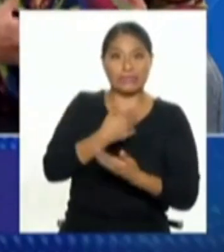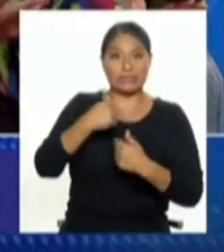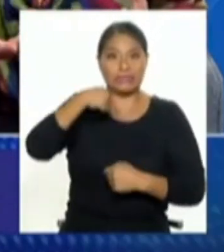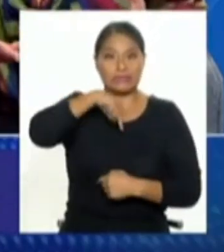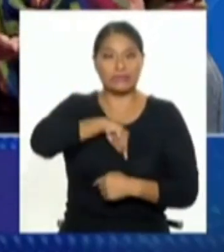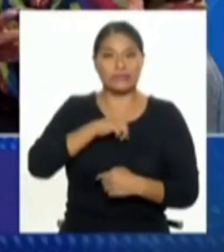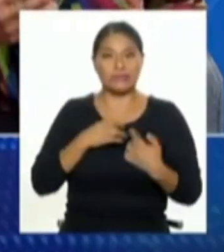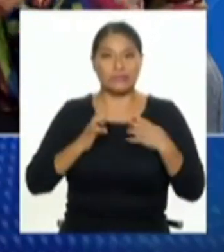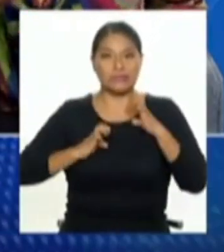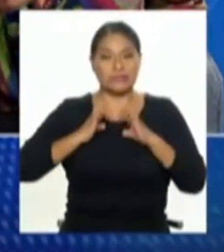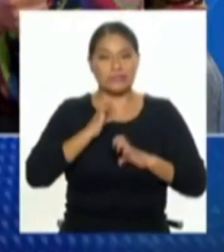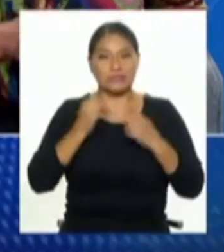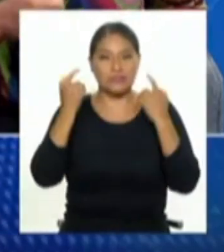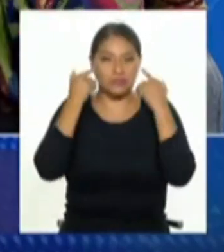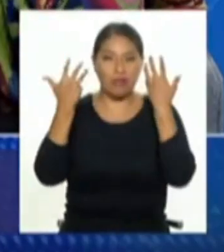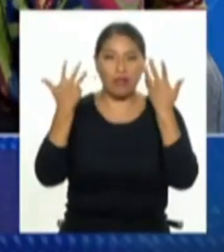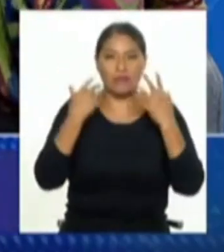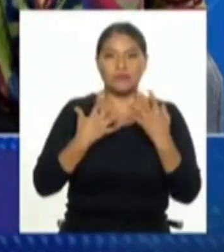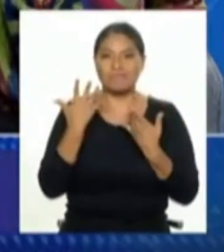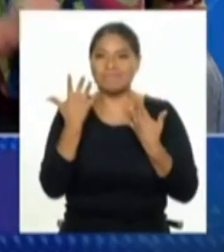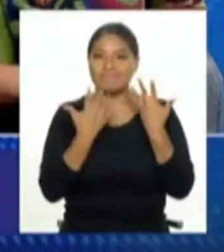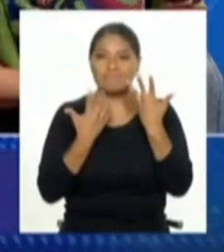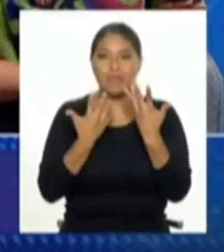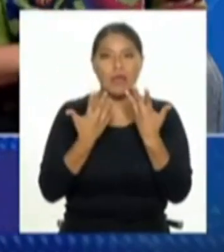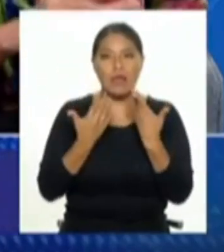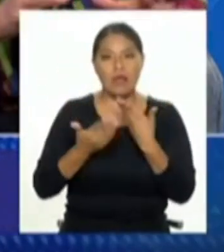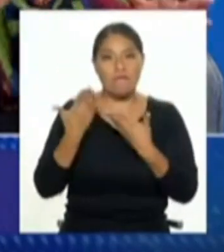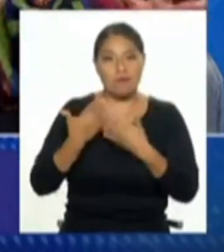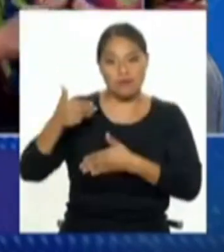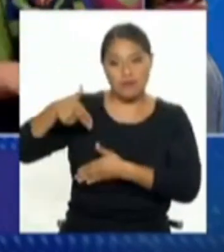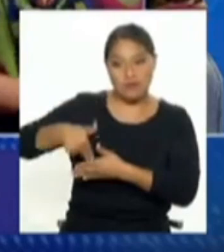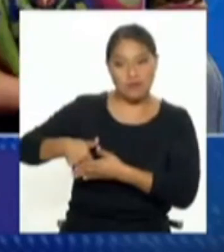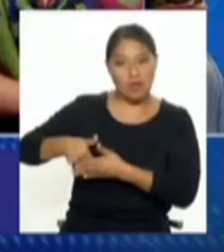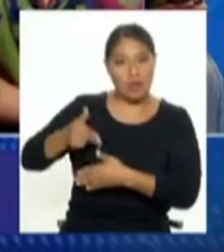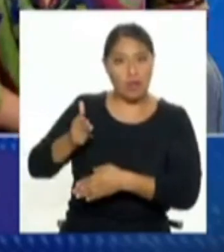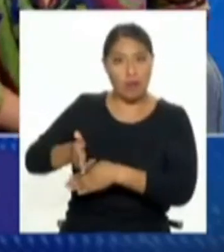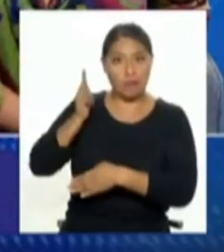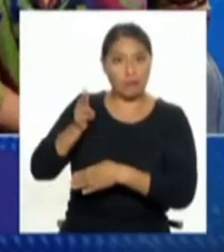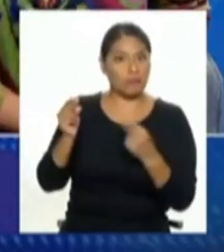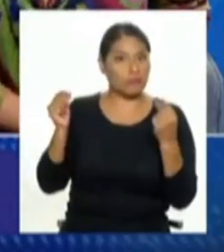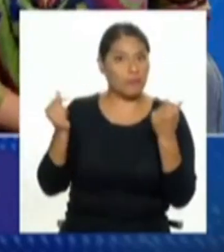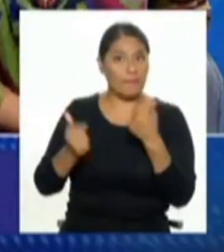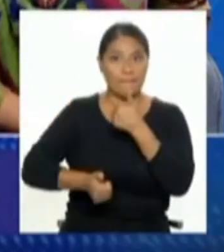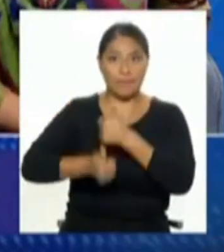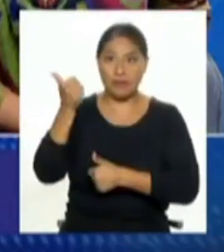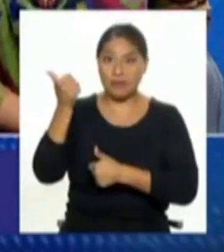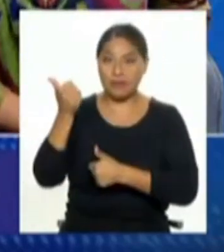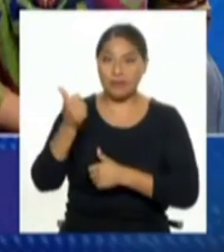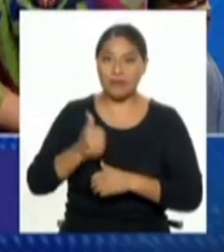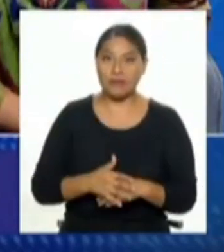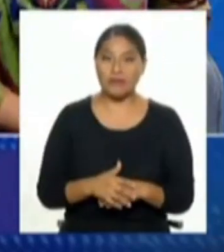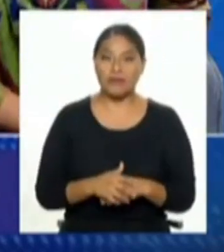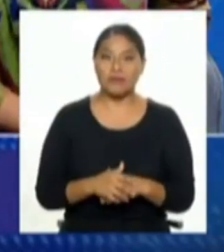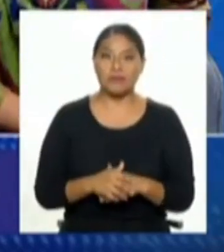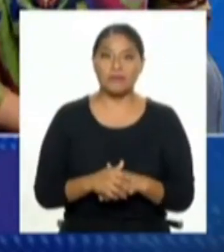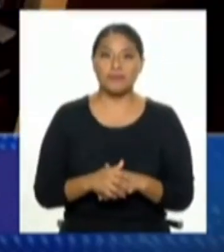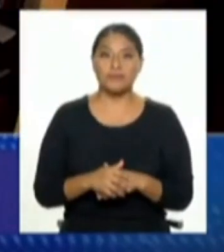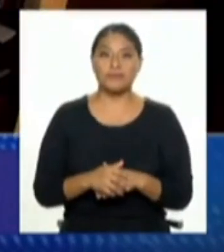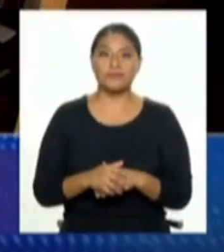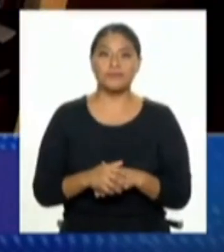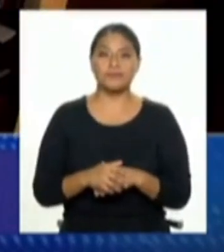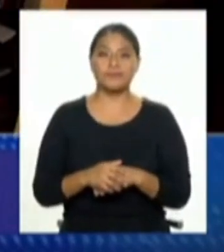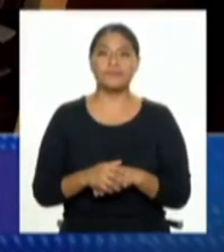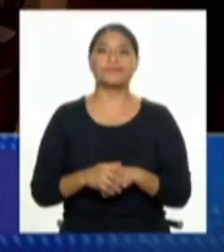desequilibrios emocionales, finalmente termina portando un arma, es una bomba de tiempo. Así es, tenemos que